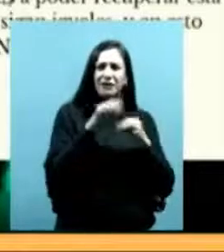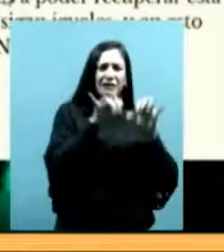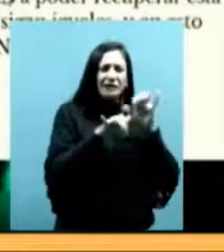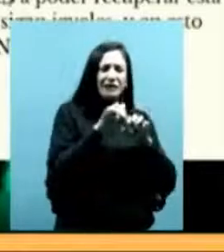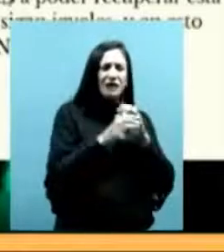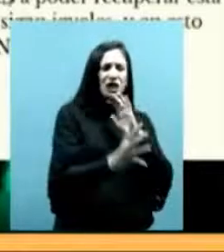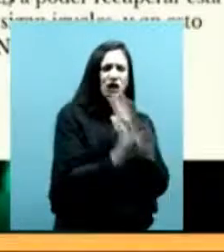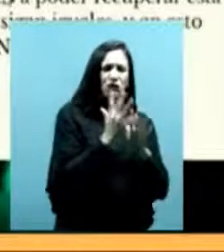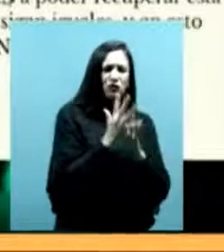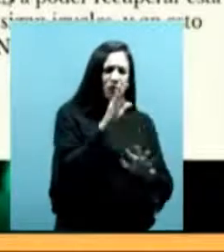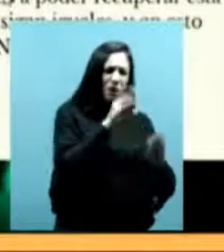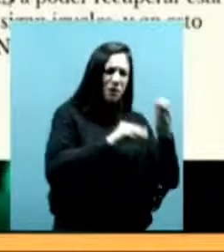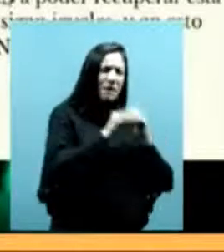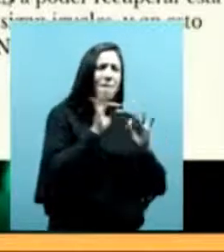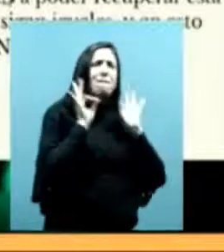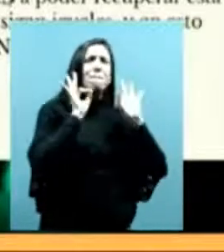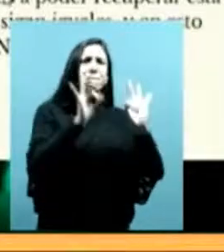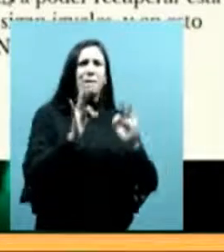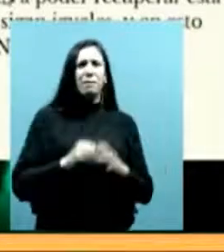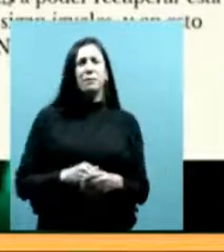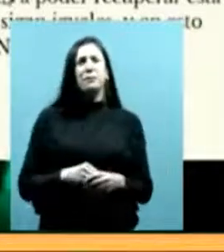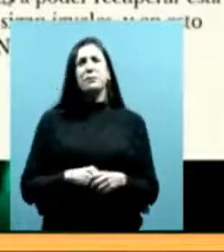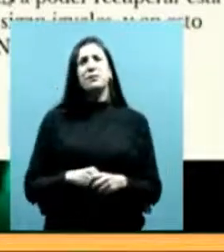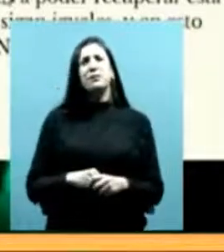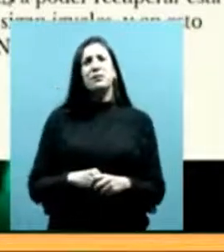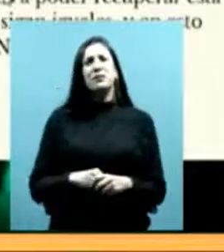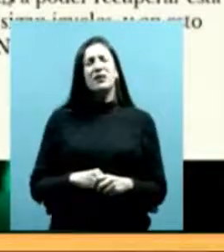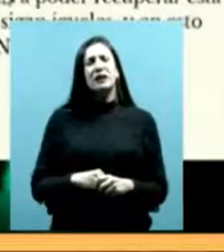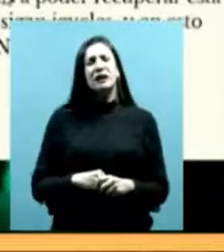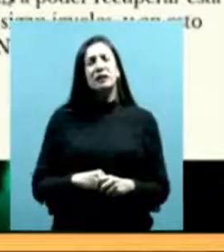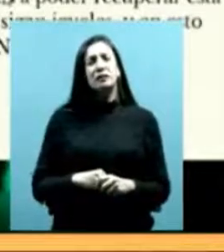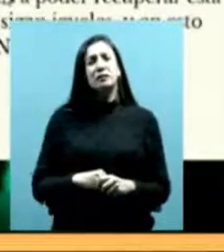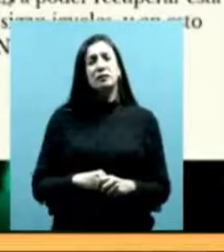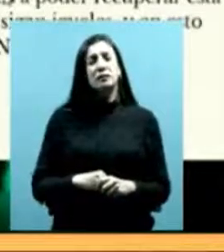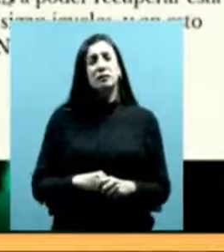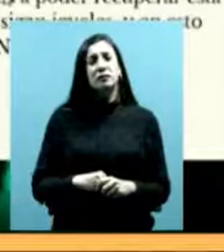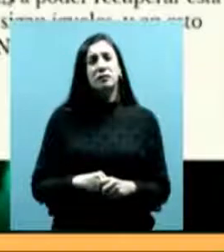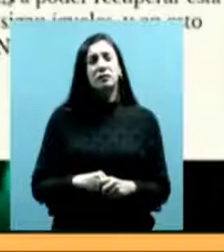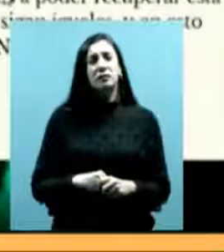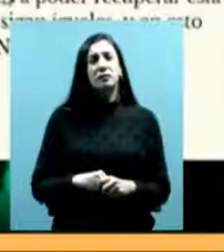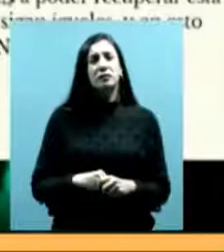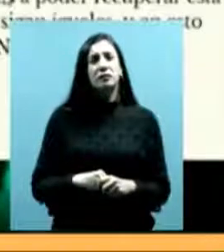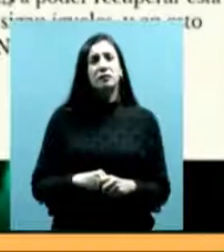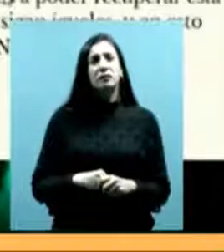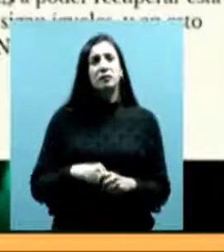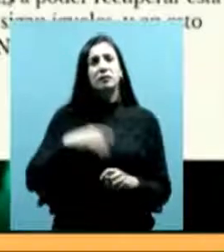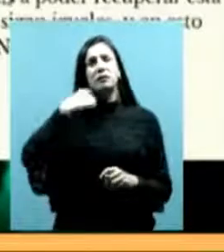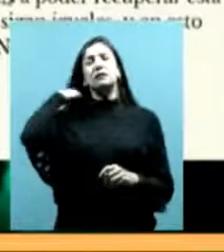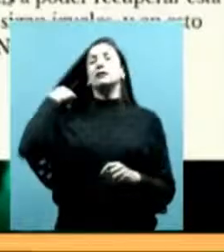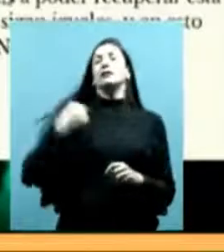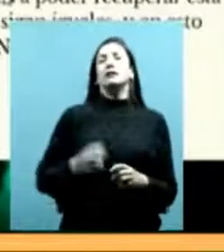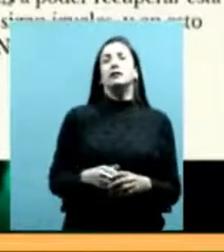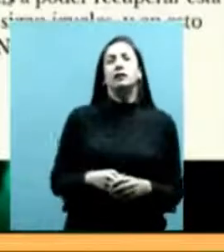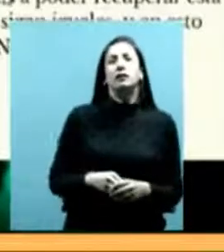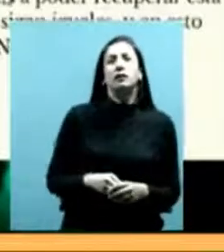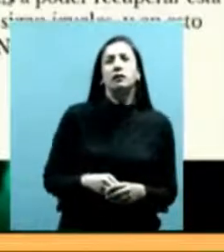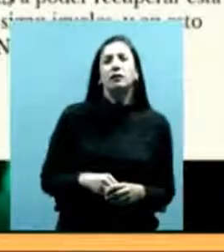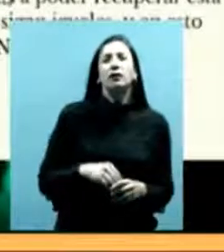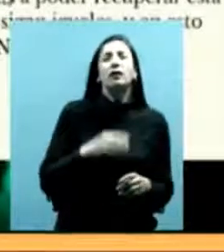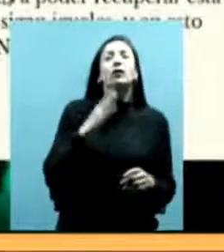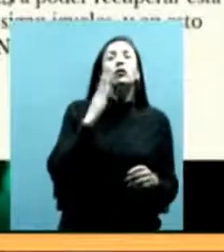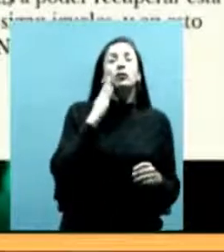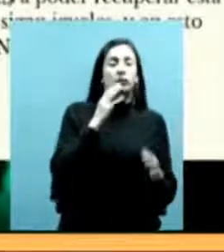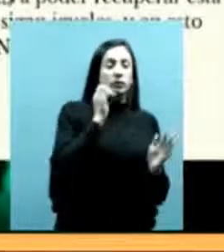la siguiente historia. Dejaba un papel de citación por robos de animales, y cuando los metían presos, ya los